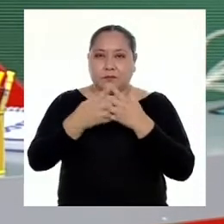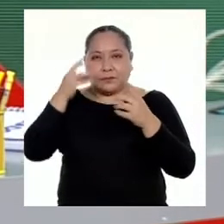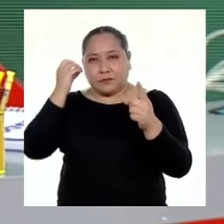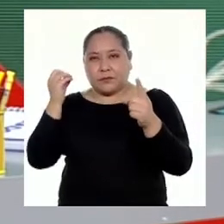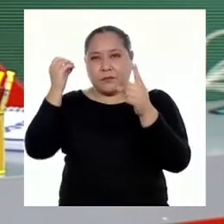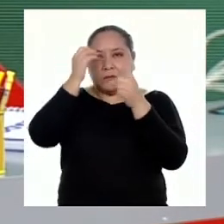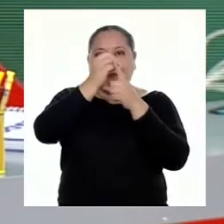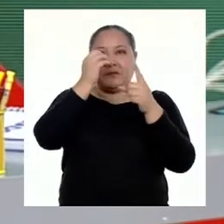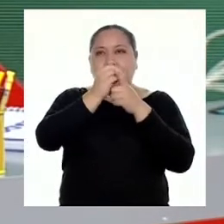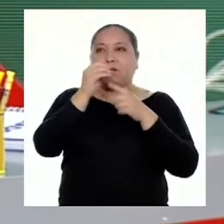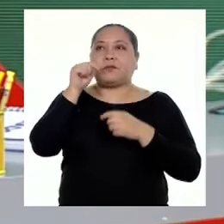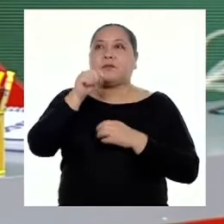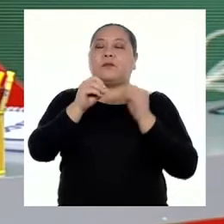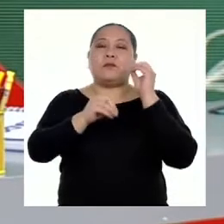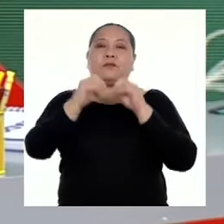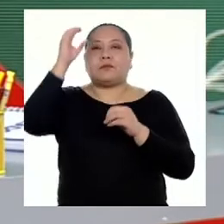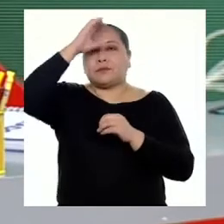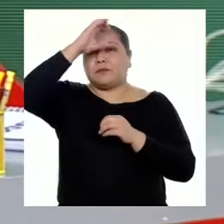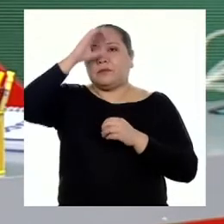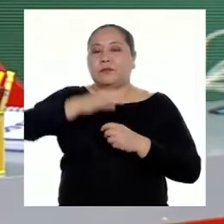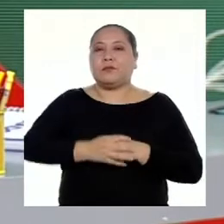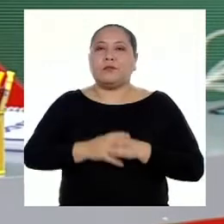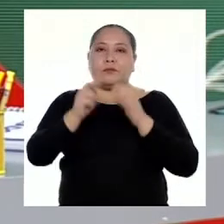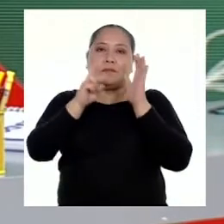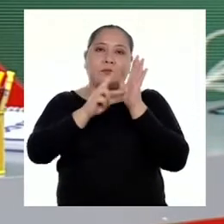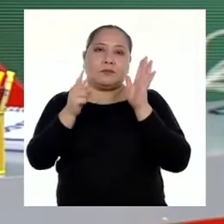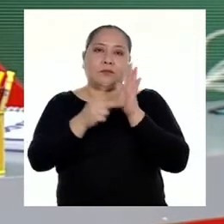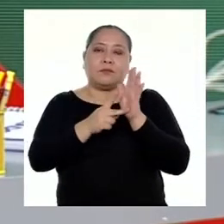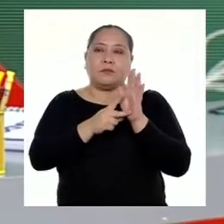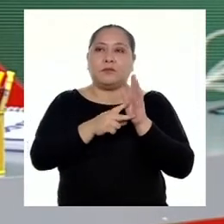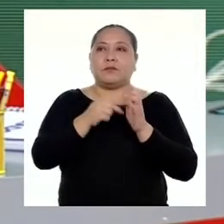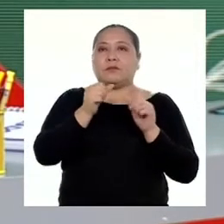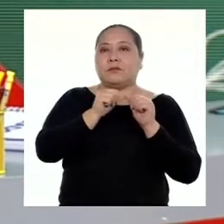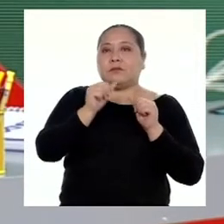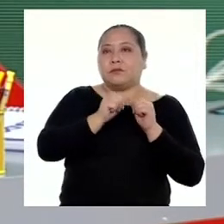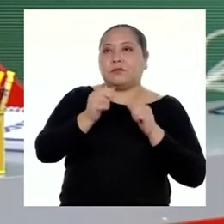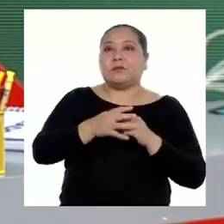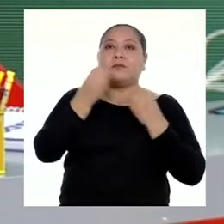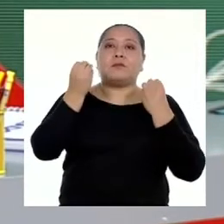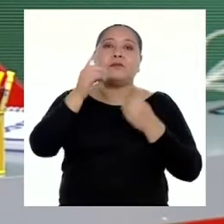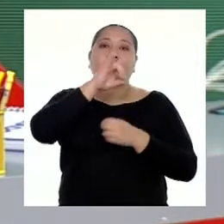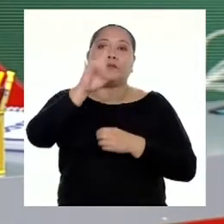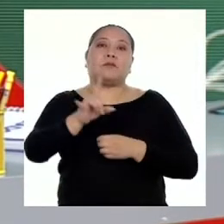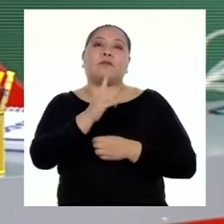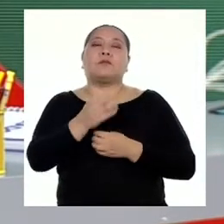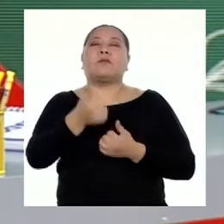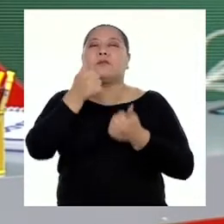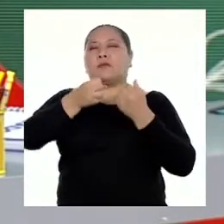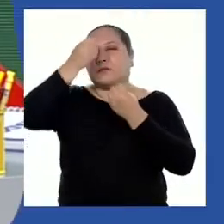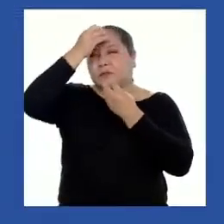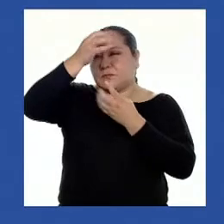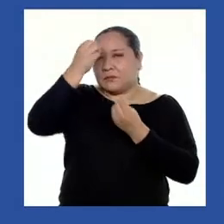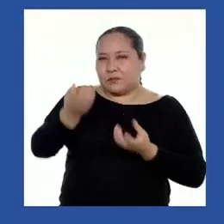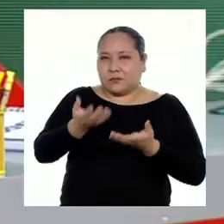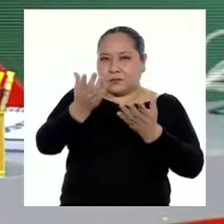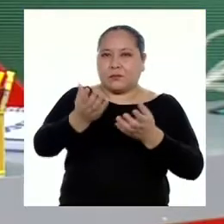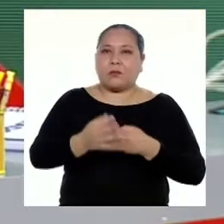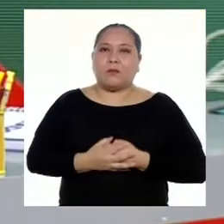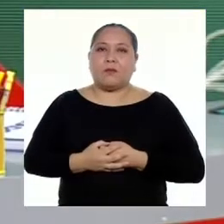fin de profundizar en conceptos como el significado de las cantidades porcentuales, cómo se utilizan y qué información comunican.